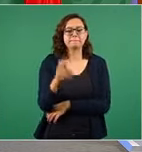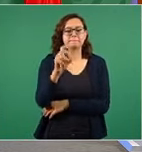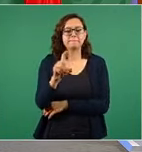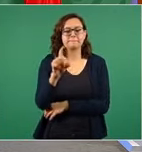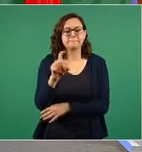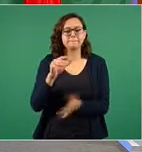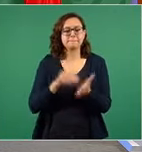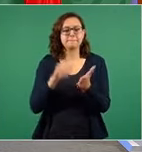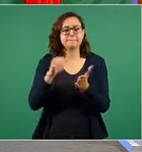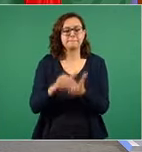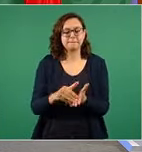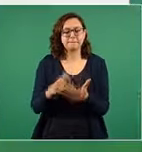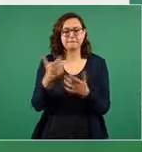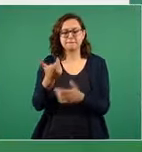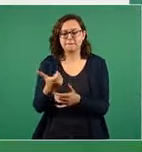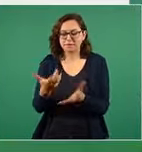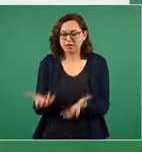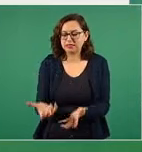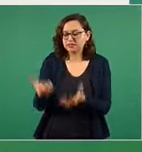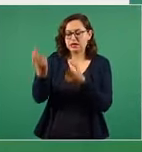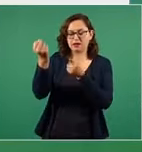millones de pesos